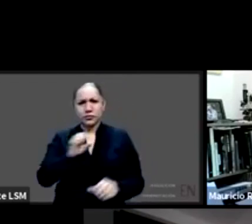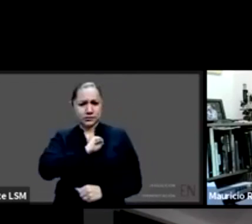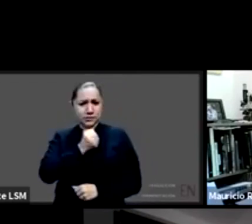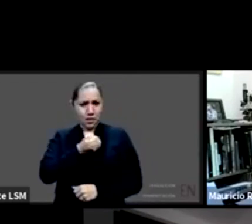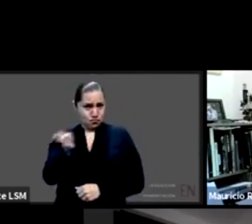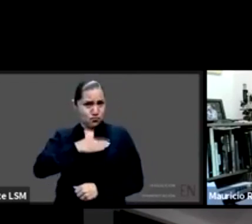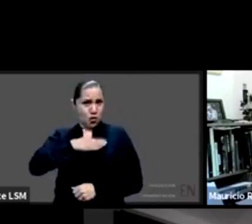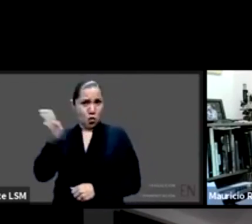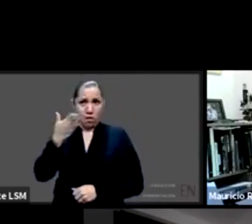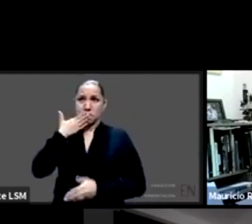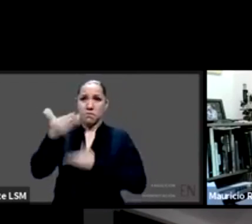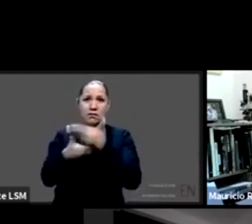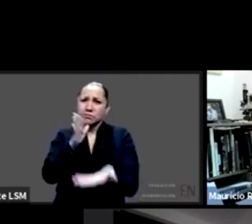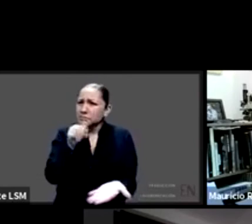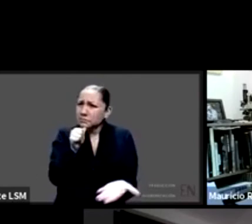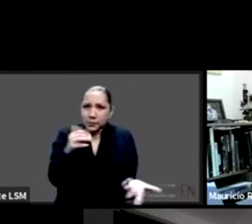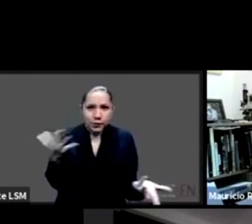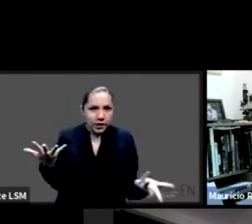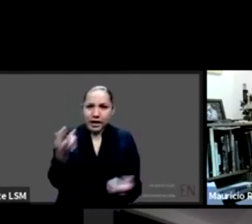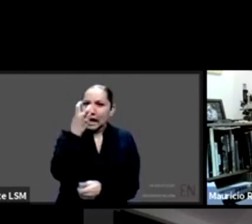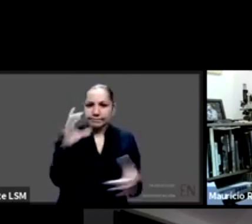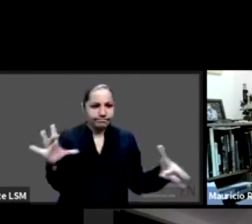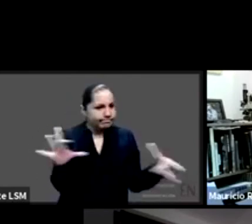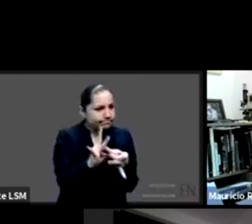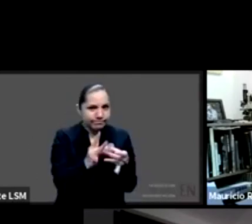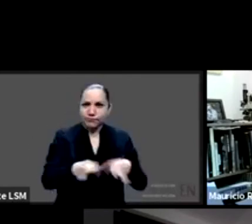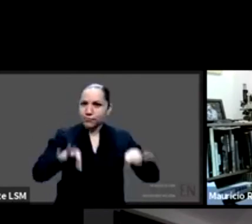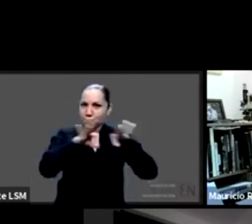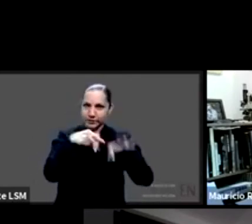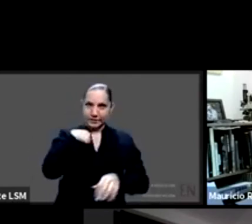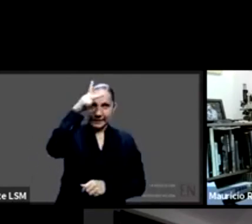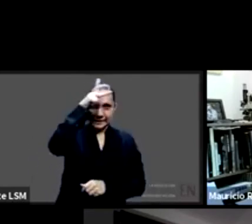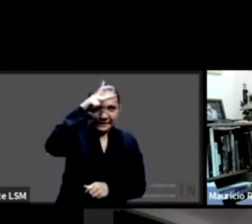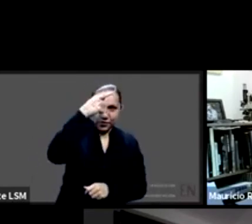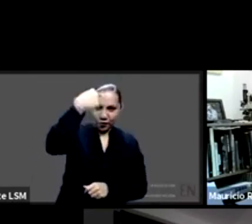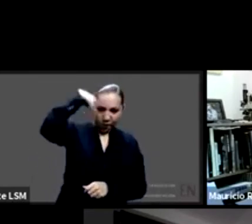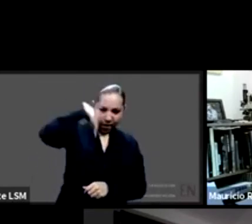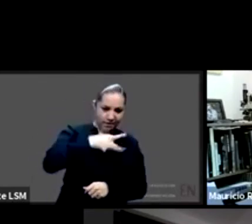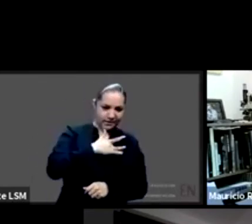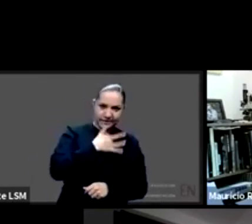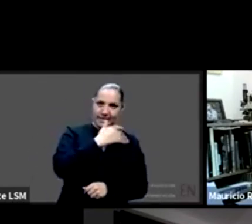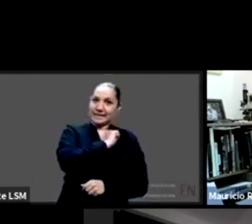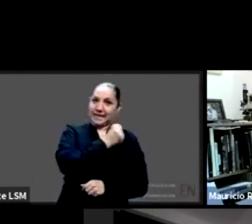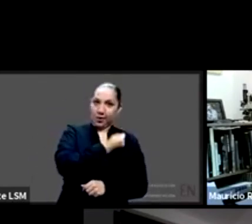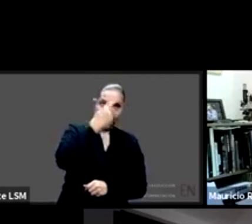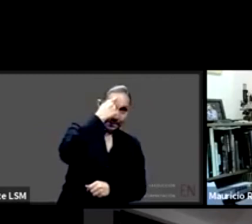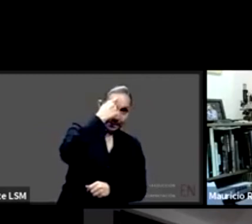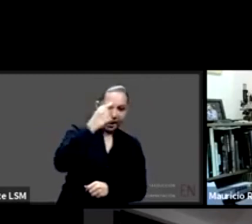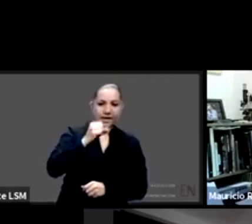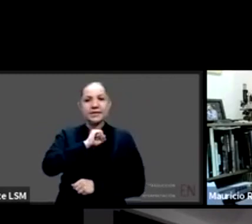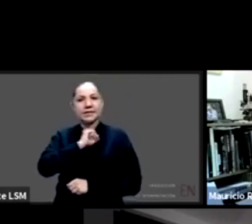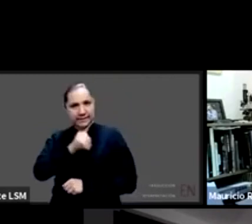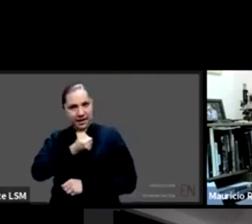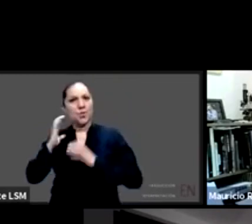la salud mental el acompañamiento familiar y el acompañamiento espiritual son dos